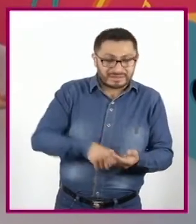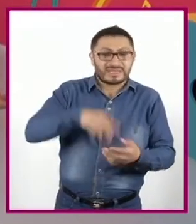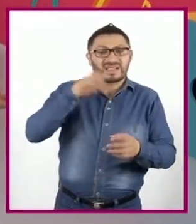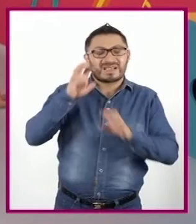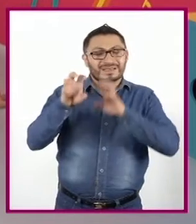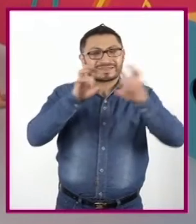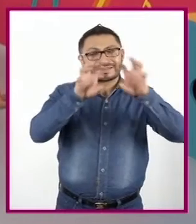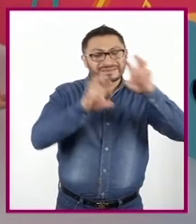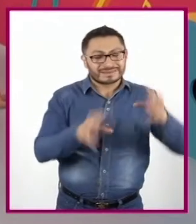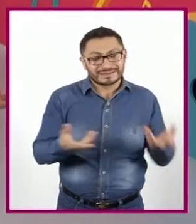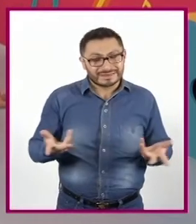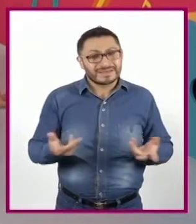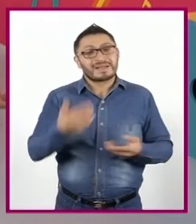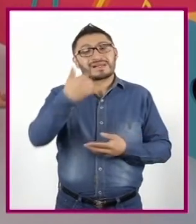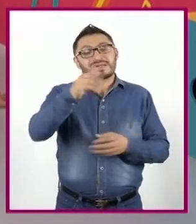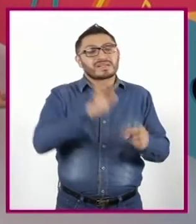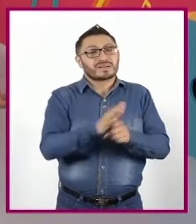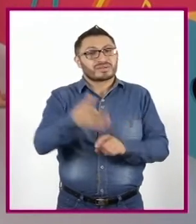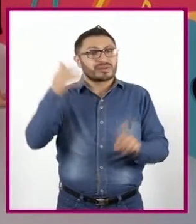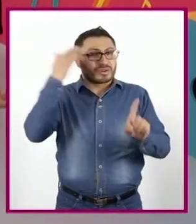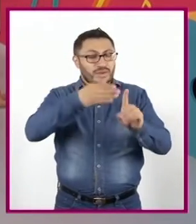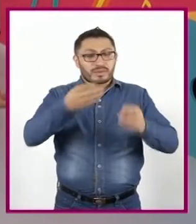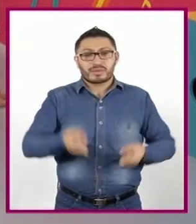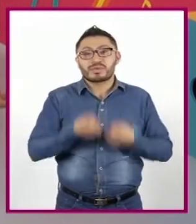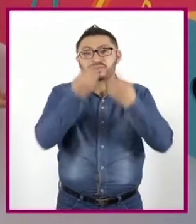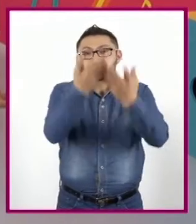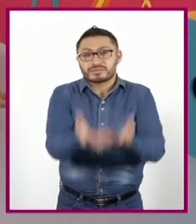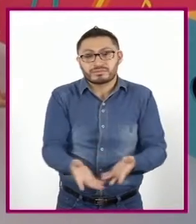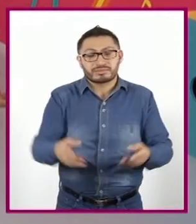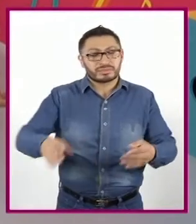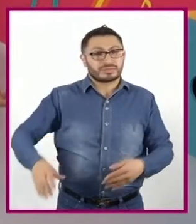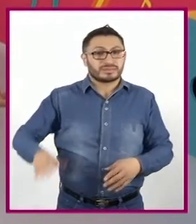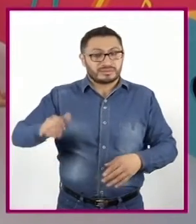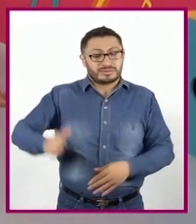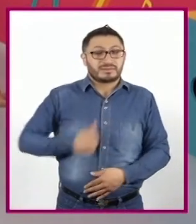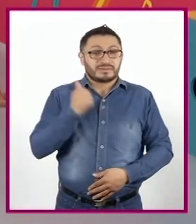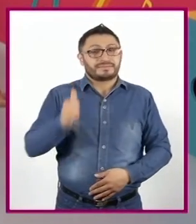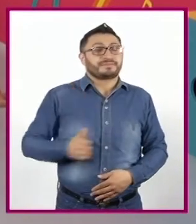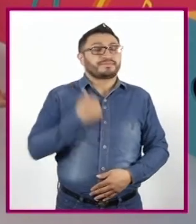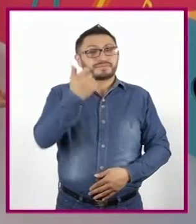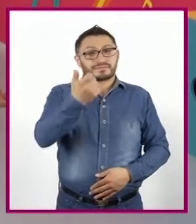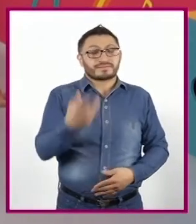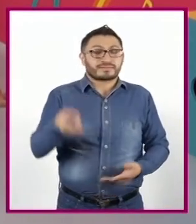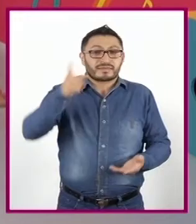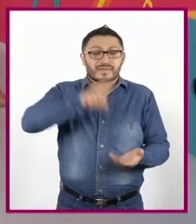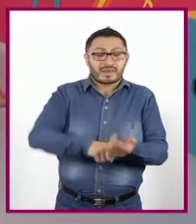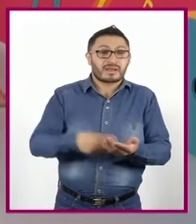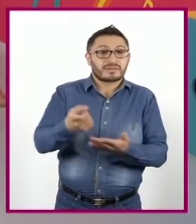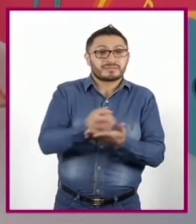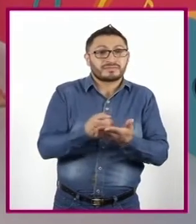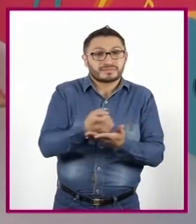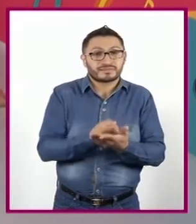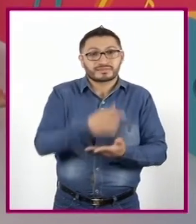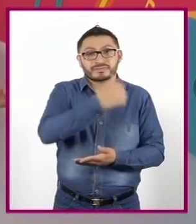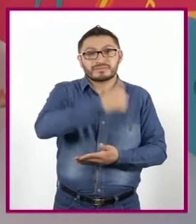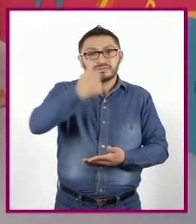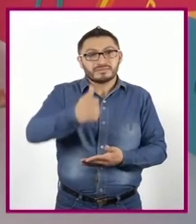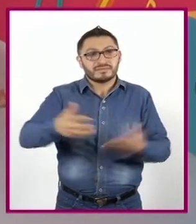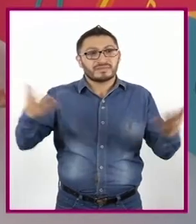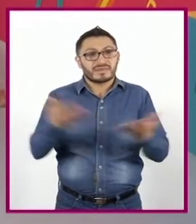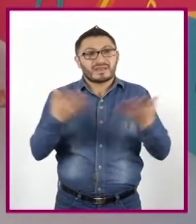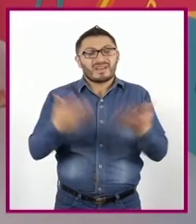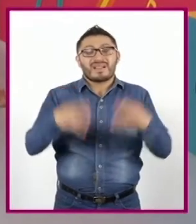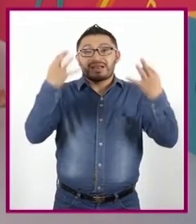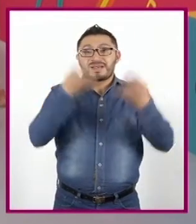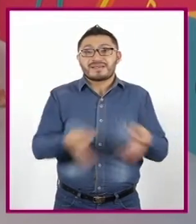paisajes Y lo que nos Logran transmitir Para poder Aprovechar Eso En nuestras recreaciones Y lograr Mayor impacto